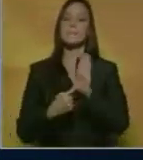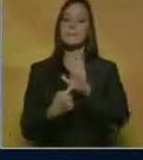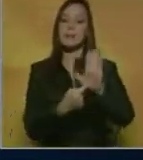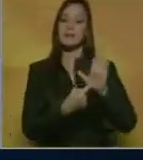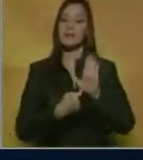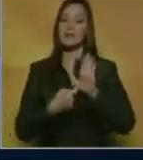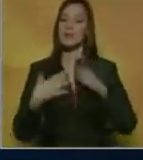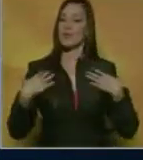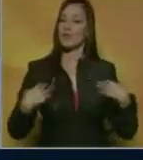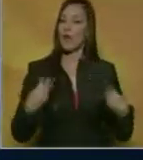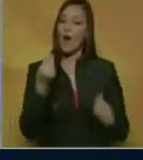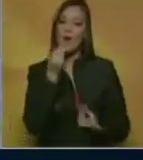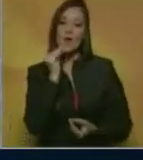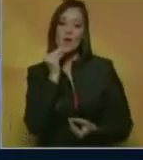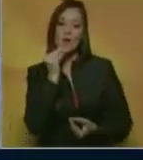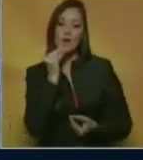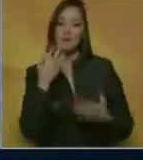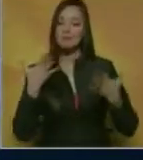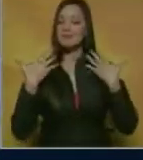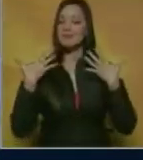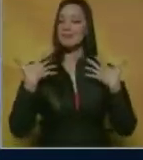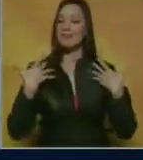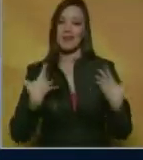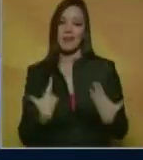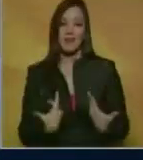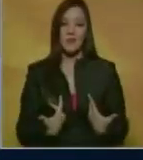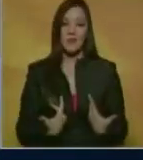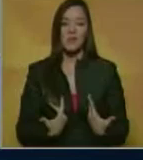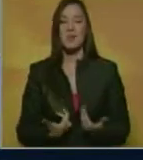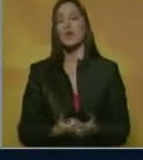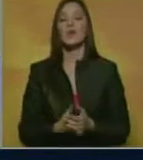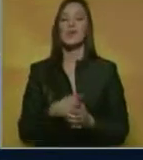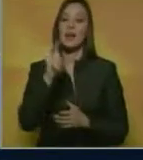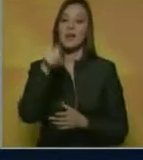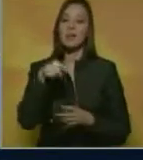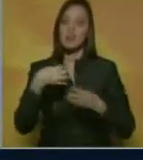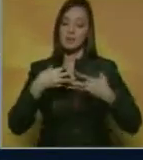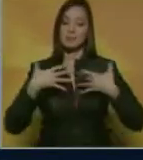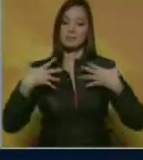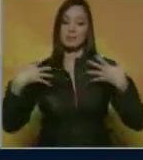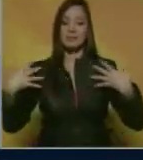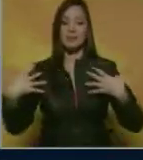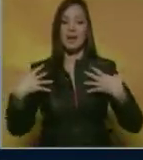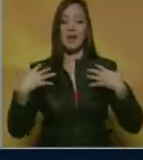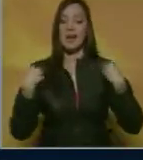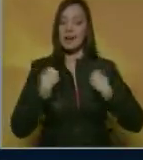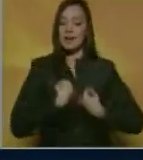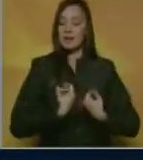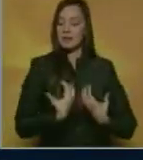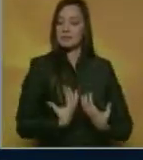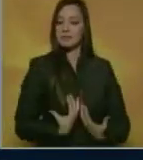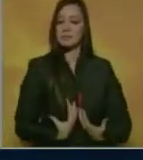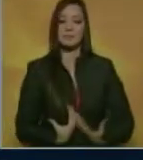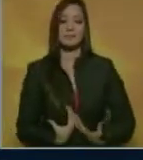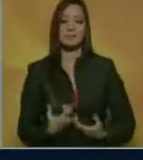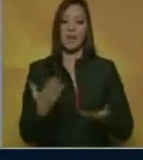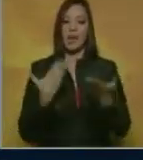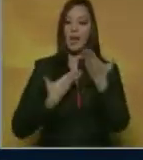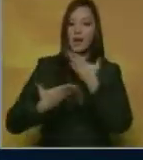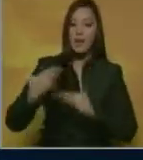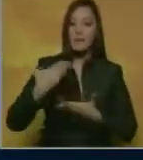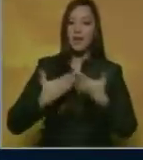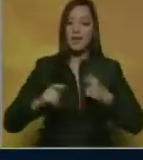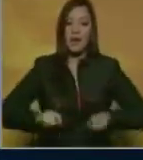juvenil marcado por la frescura superposiciones y efectos brillantes en trajes vaporosos que alternaban